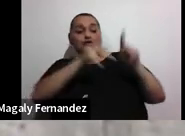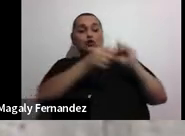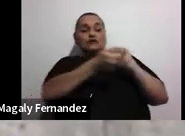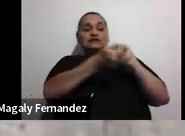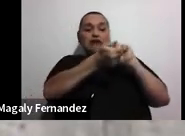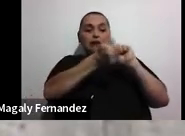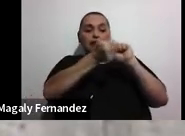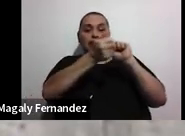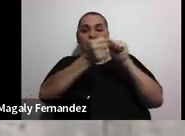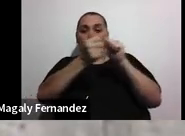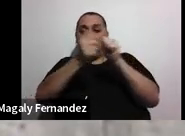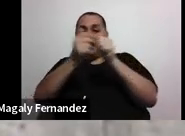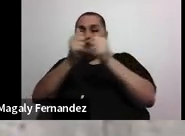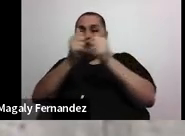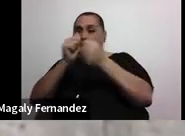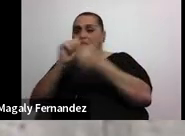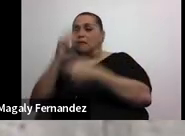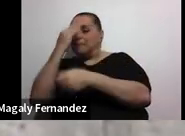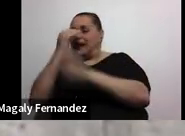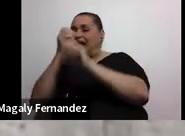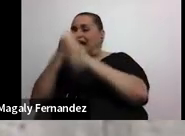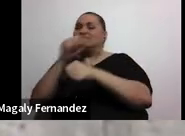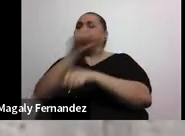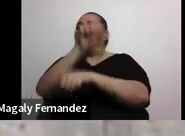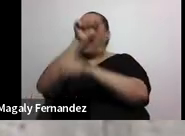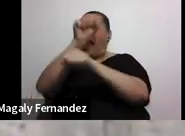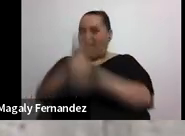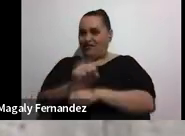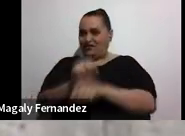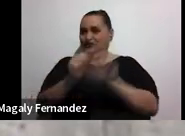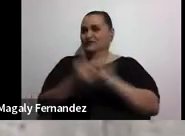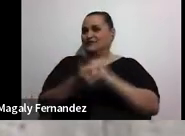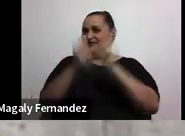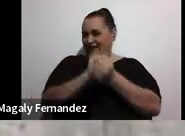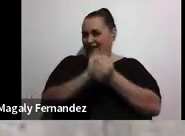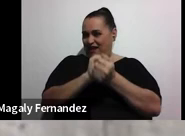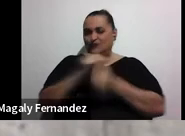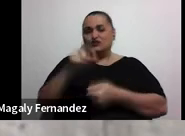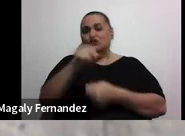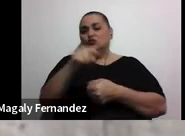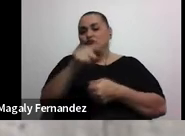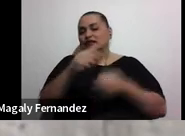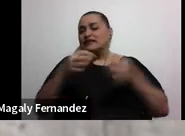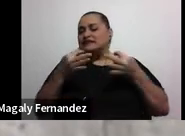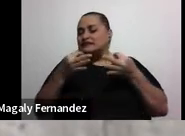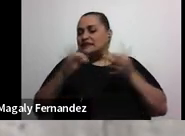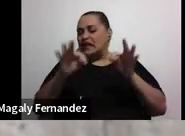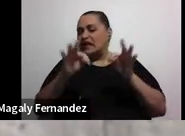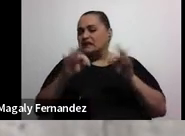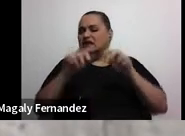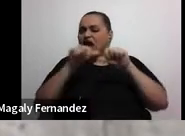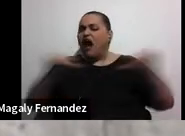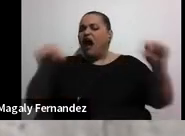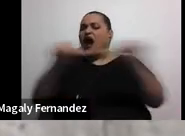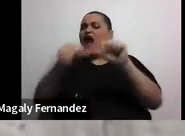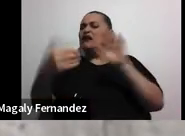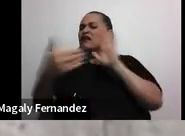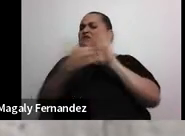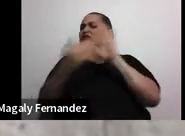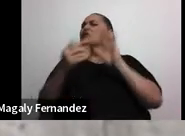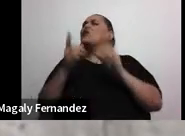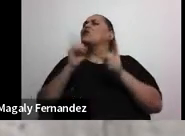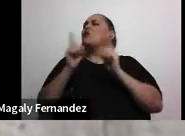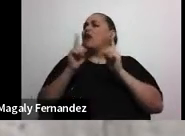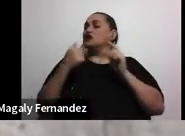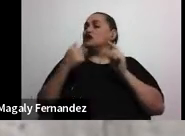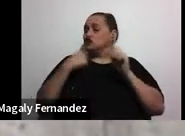digamos para hacer estos hábitos y estos cambios. Yo quiero que ustedes traten de ver bueno ¿cuál fue el área más afectada? Y si yo puedo hacer una única cosa